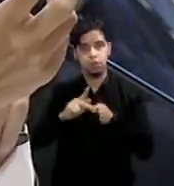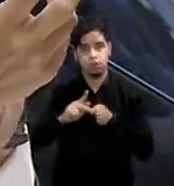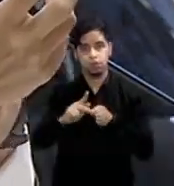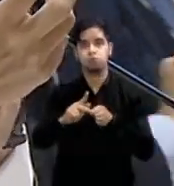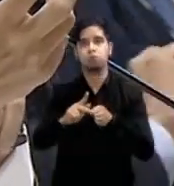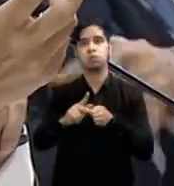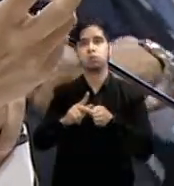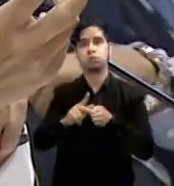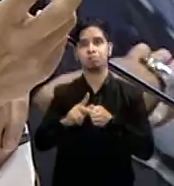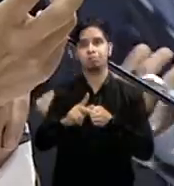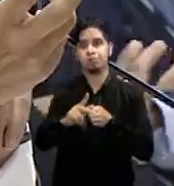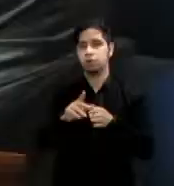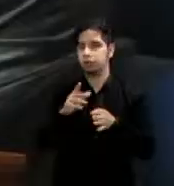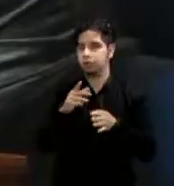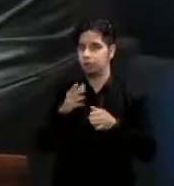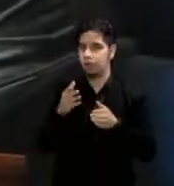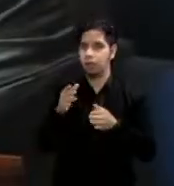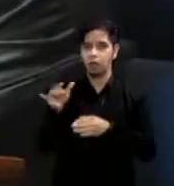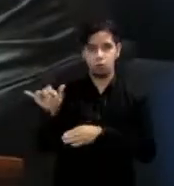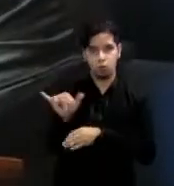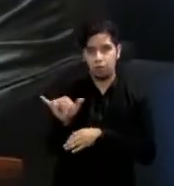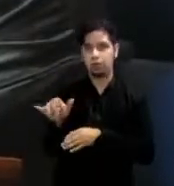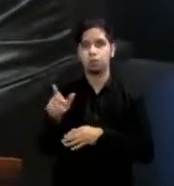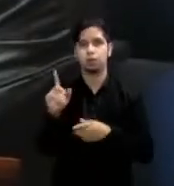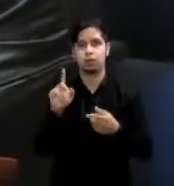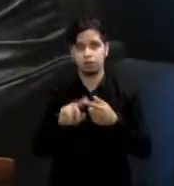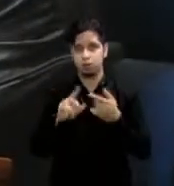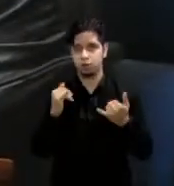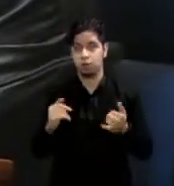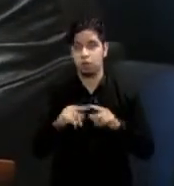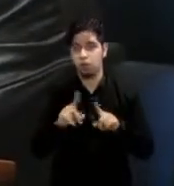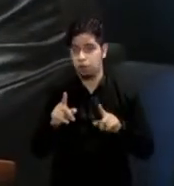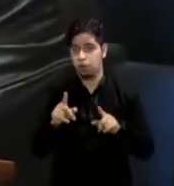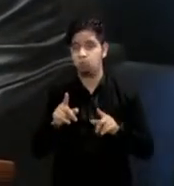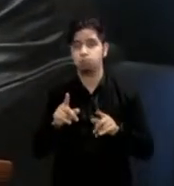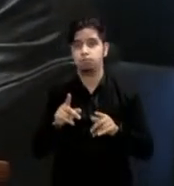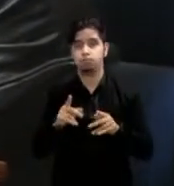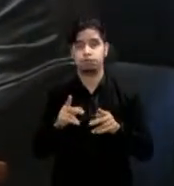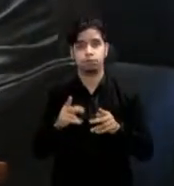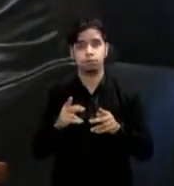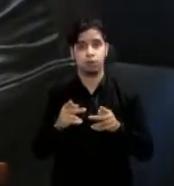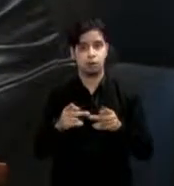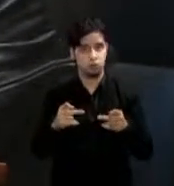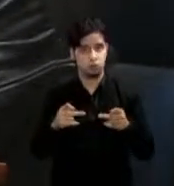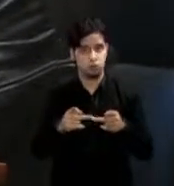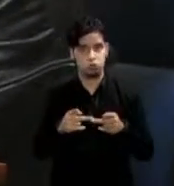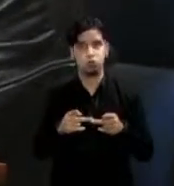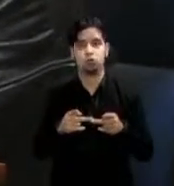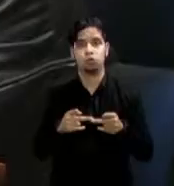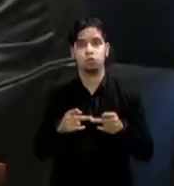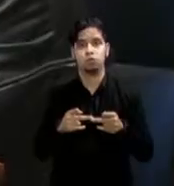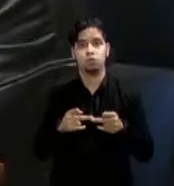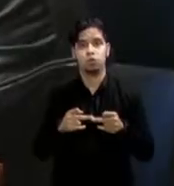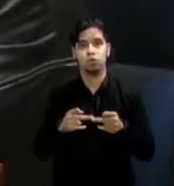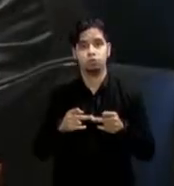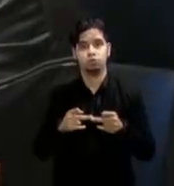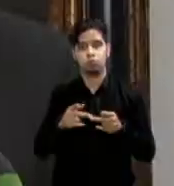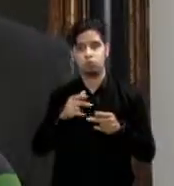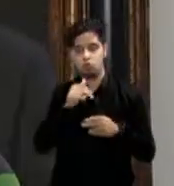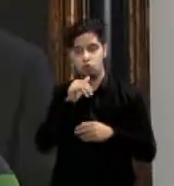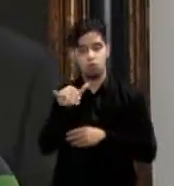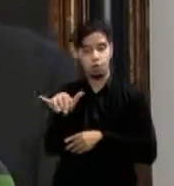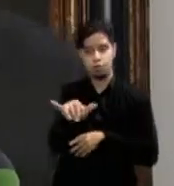retención similar al actual. Pero la posición del expresidente senatorial no es congruente con la información de Hacienda.